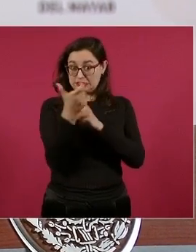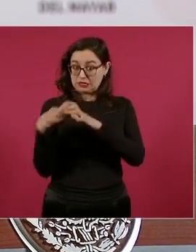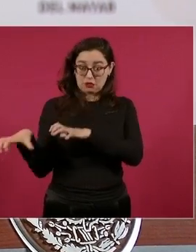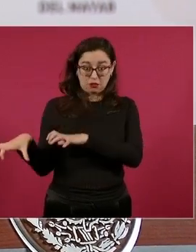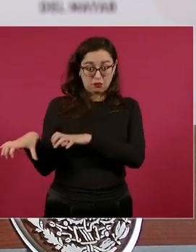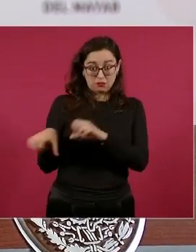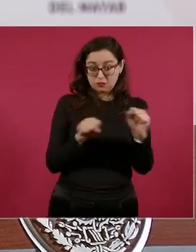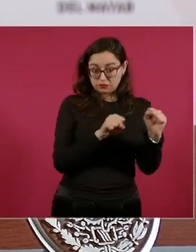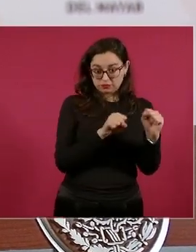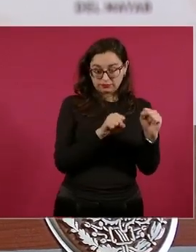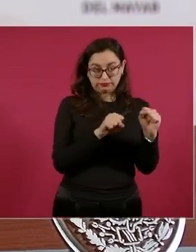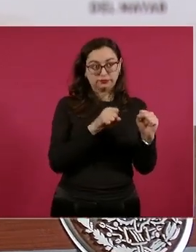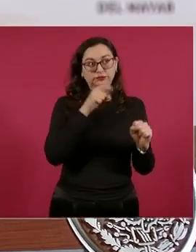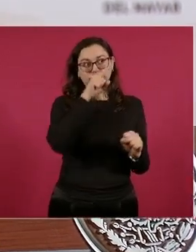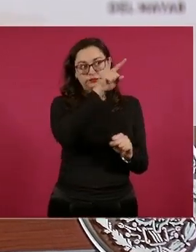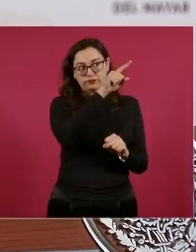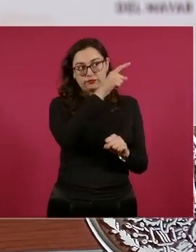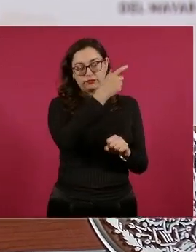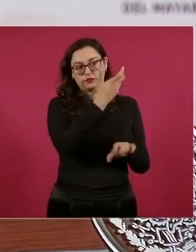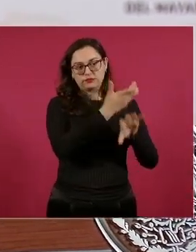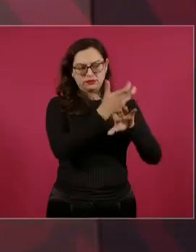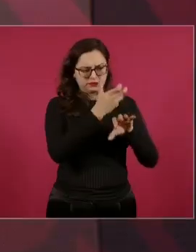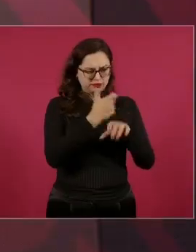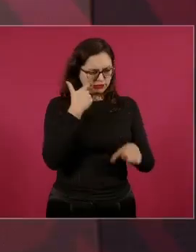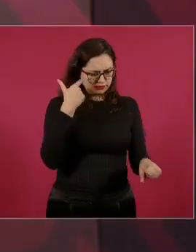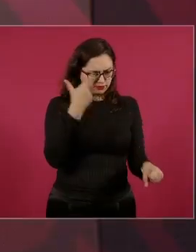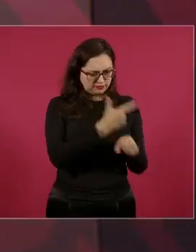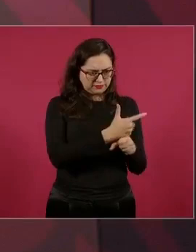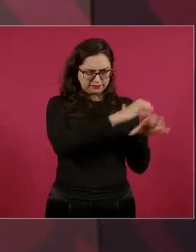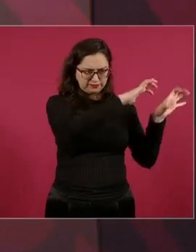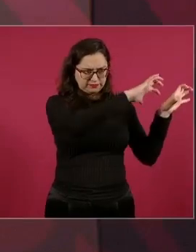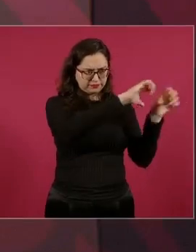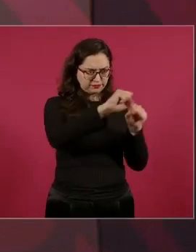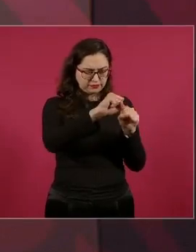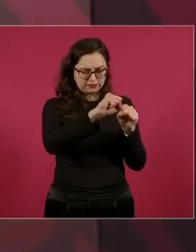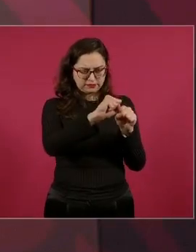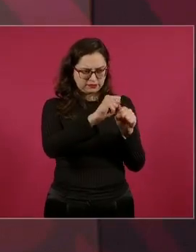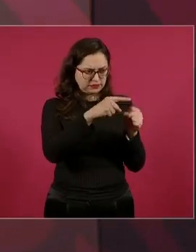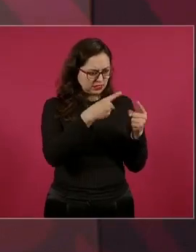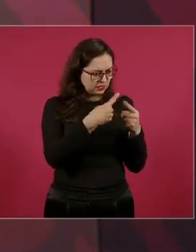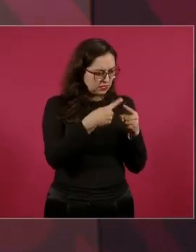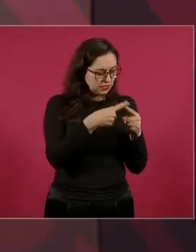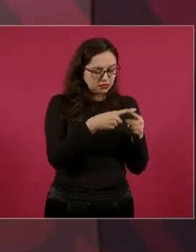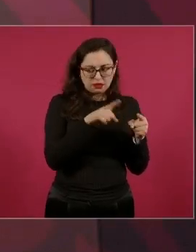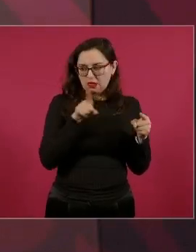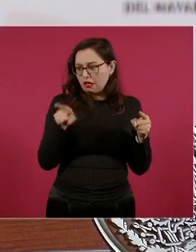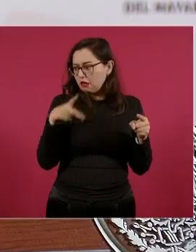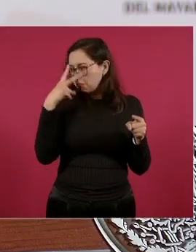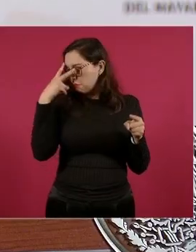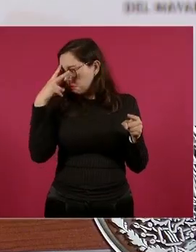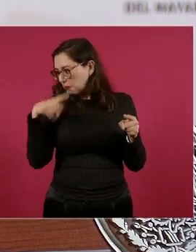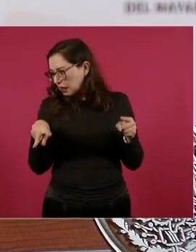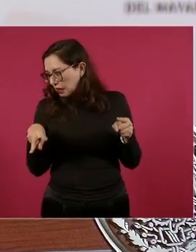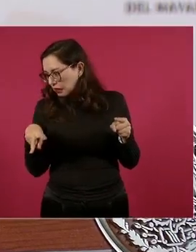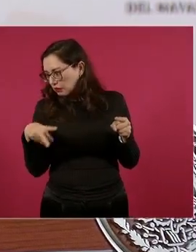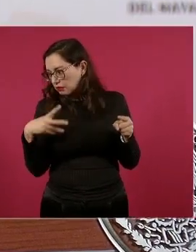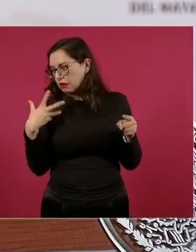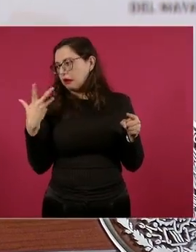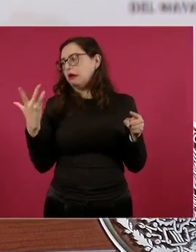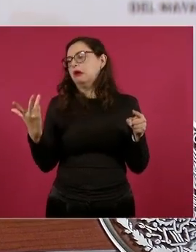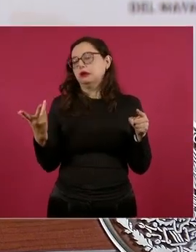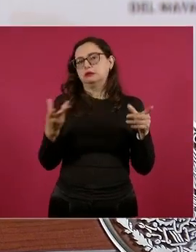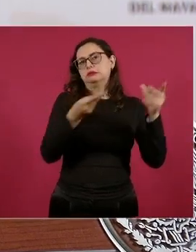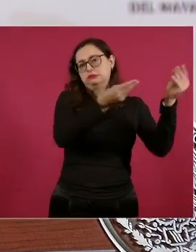ya nos enviaron ese dinero, una parte de ese dinero a la Fiscalía